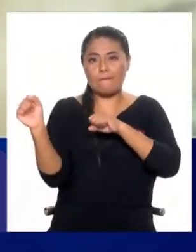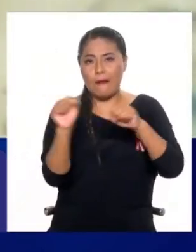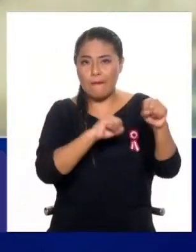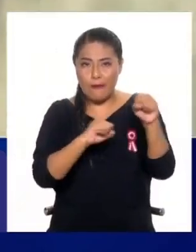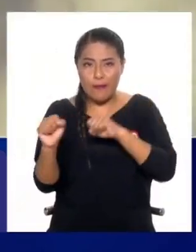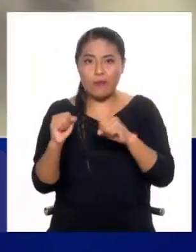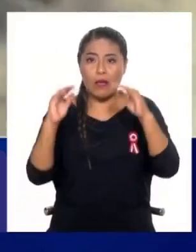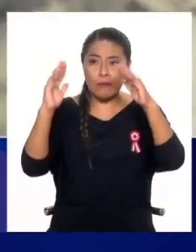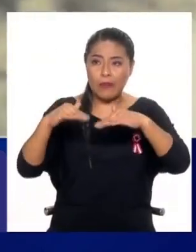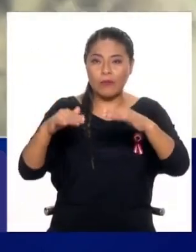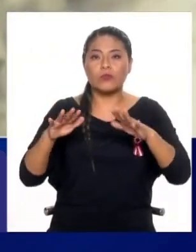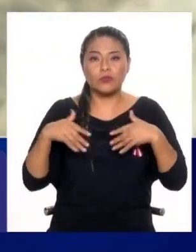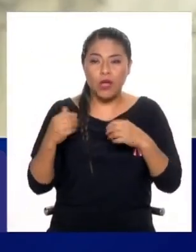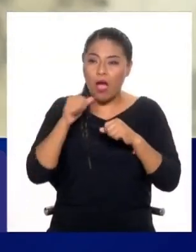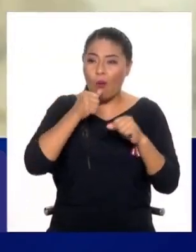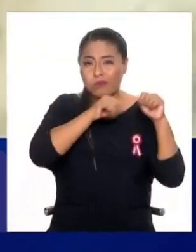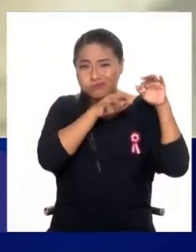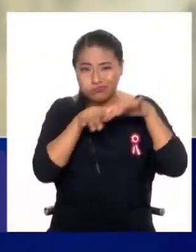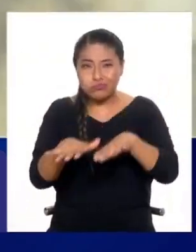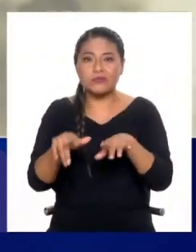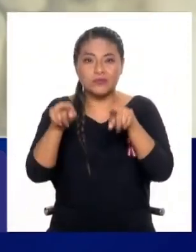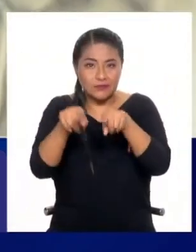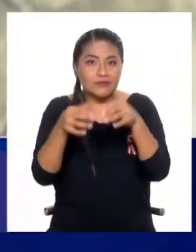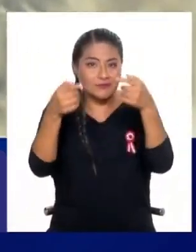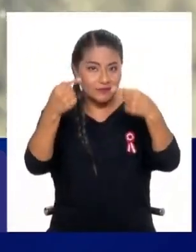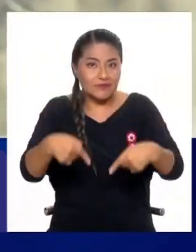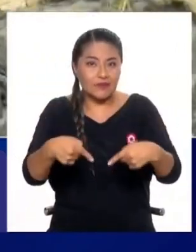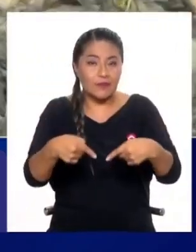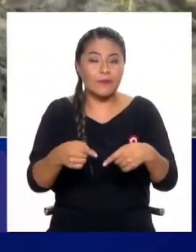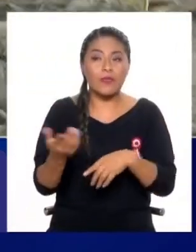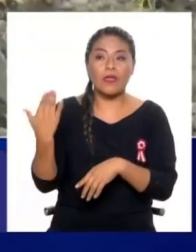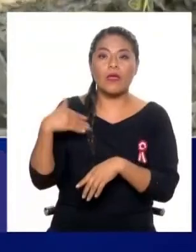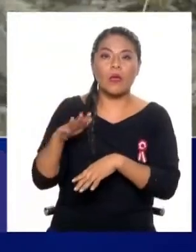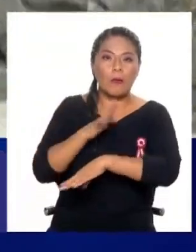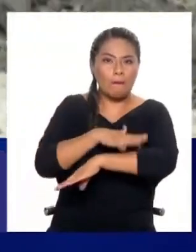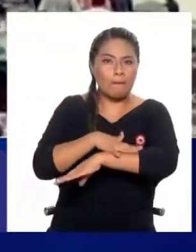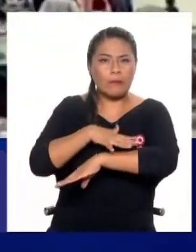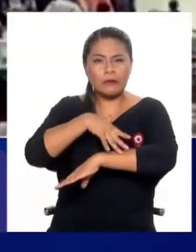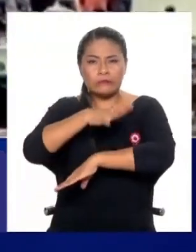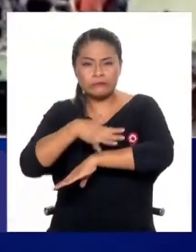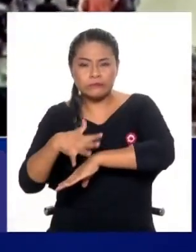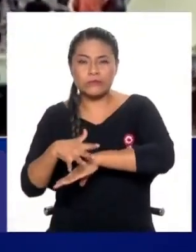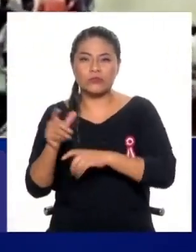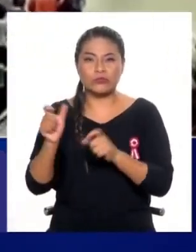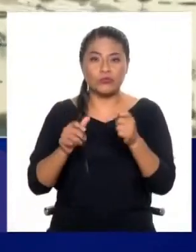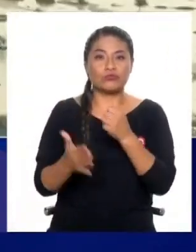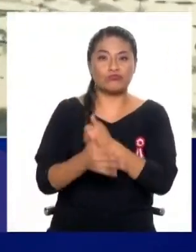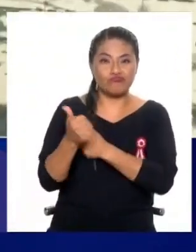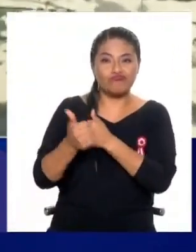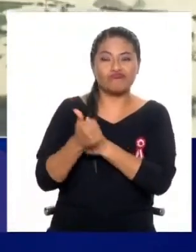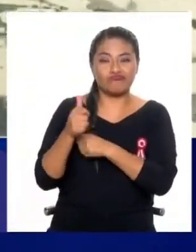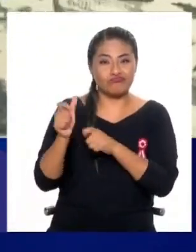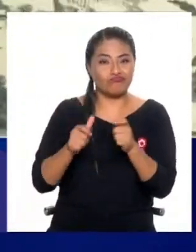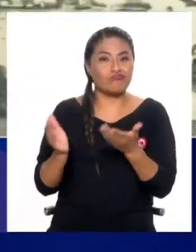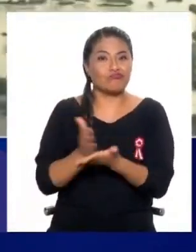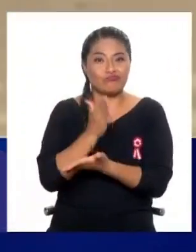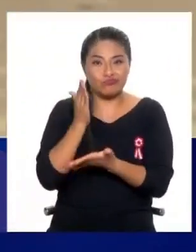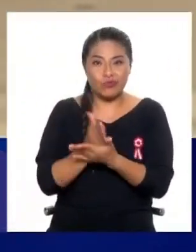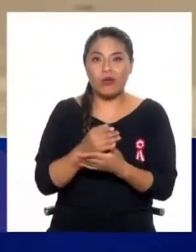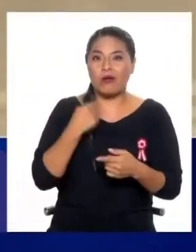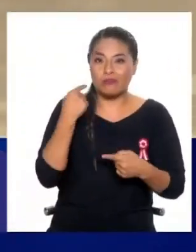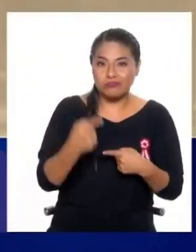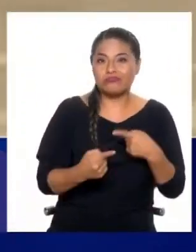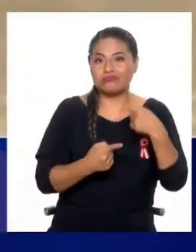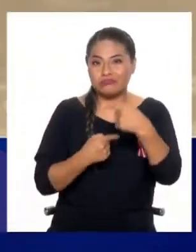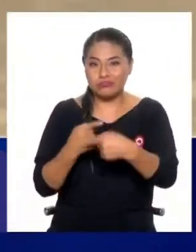niveles de gobierno, el asunto de los desastres y, obviamente, todos estos problemas, porque van a ser recurrentes,